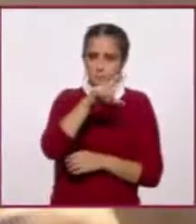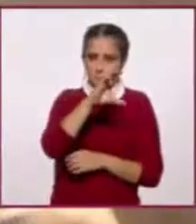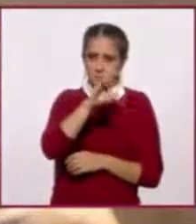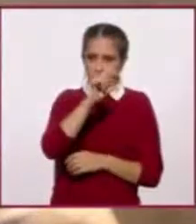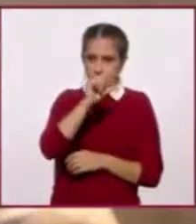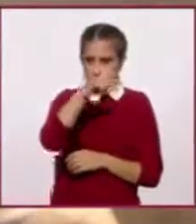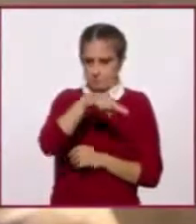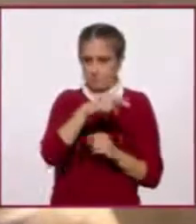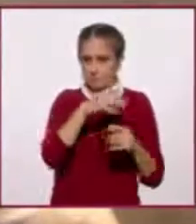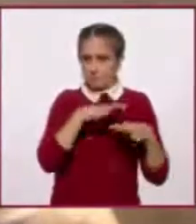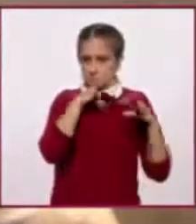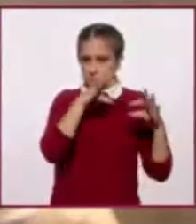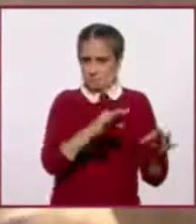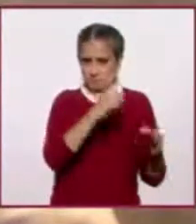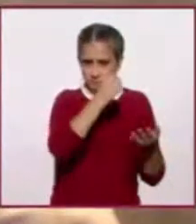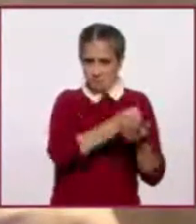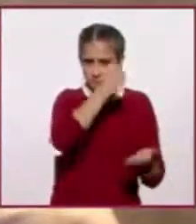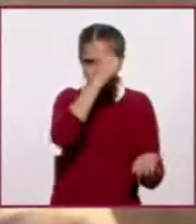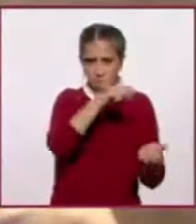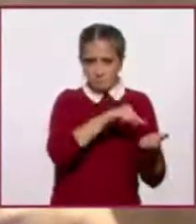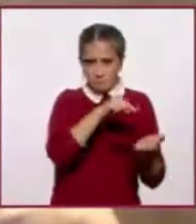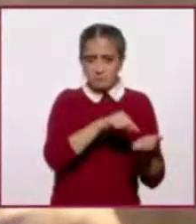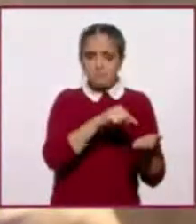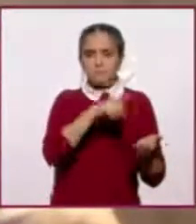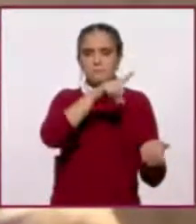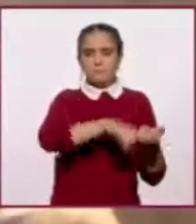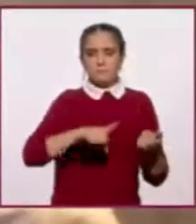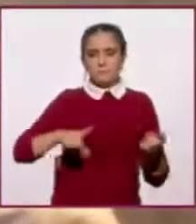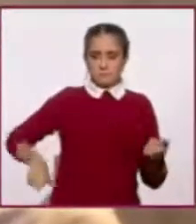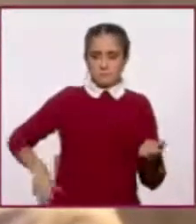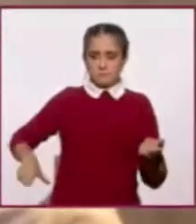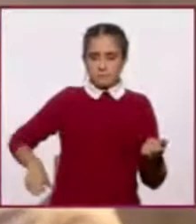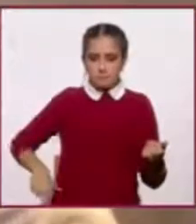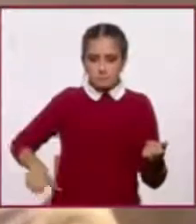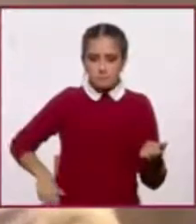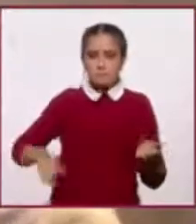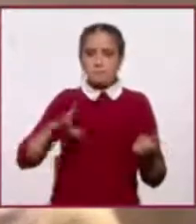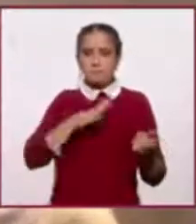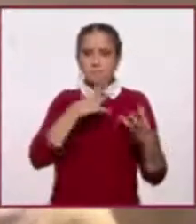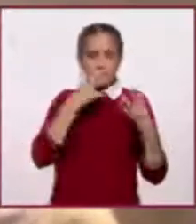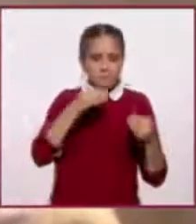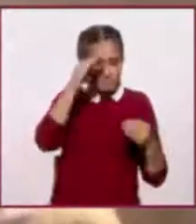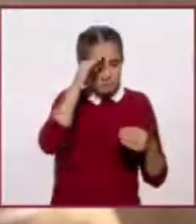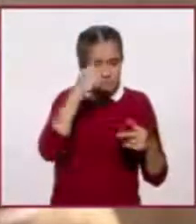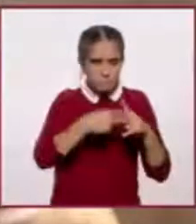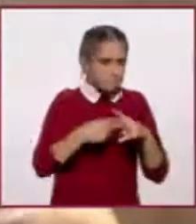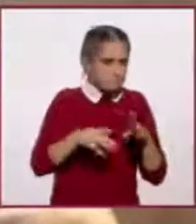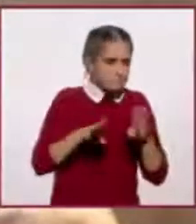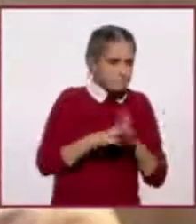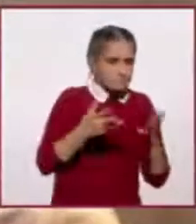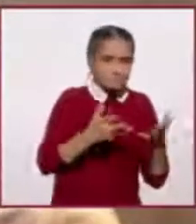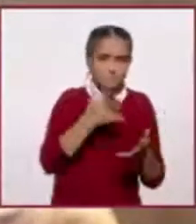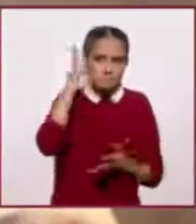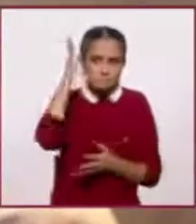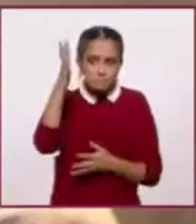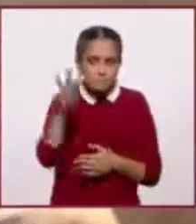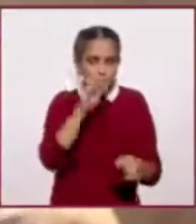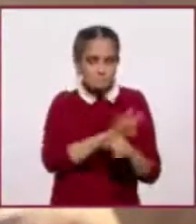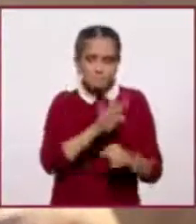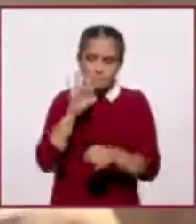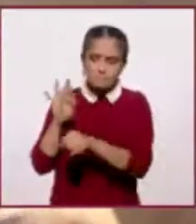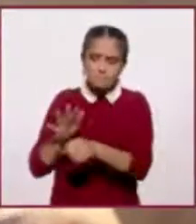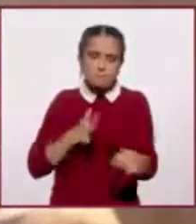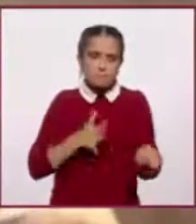esto dentro de oficinas de gobierno, si tienen muchas mediciones sobre cómo se percibían los beneficios de